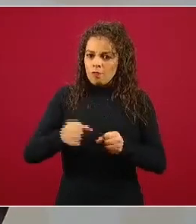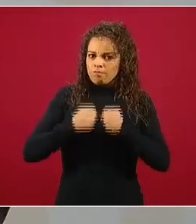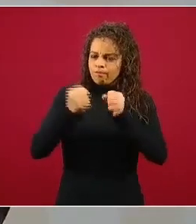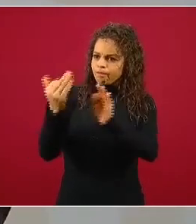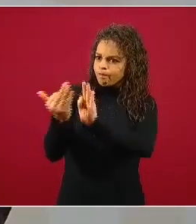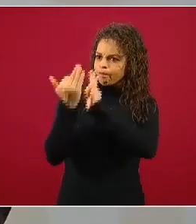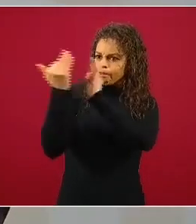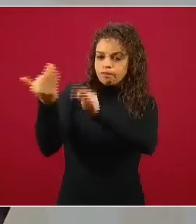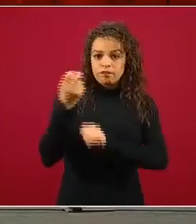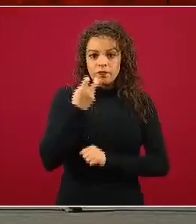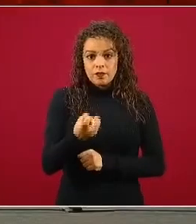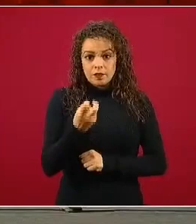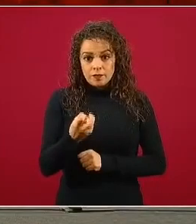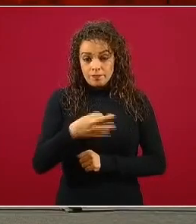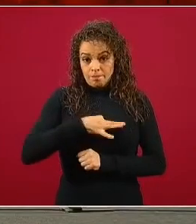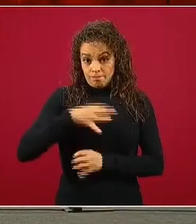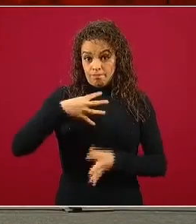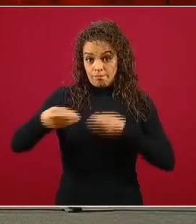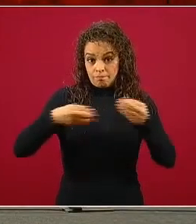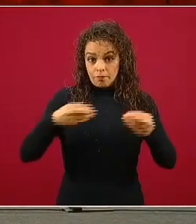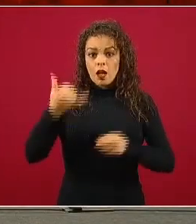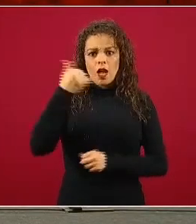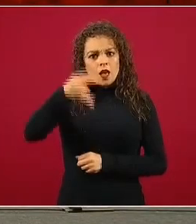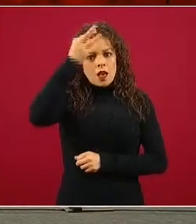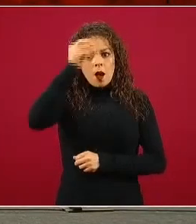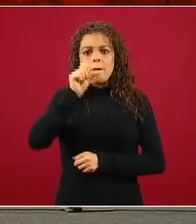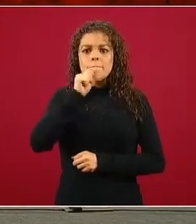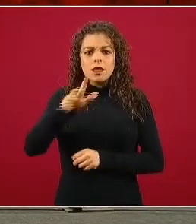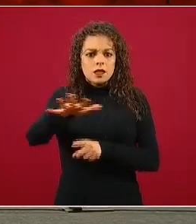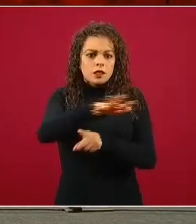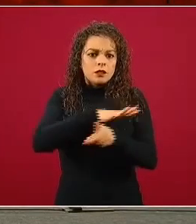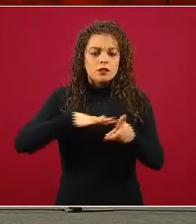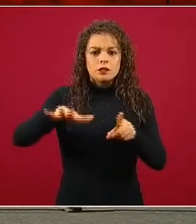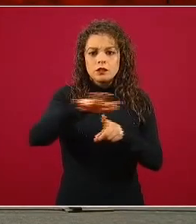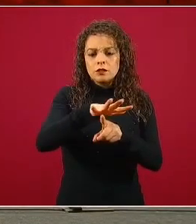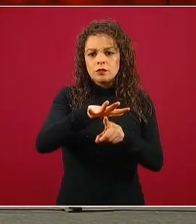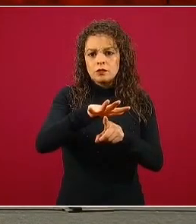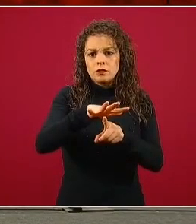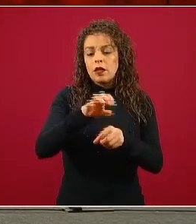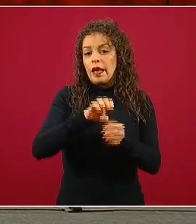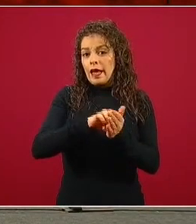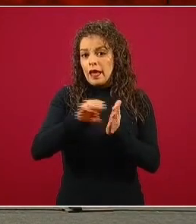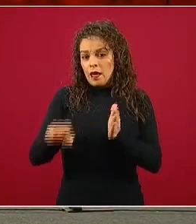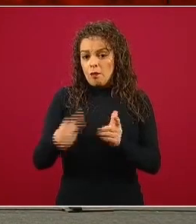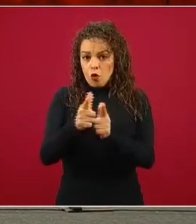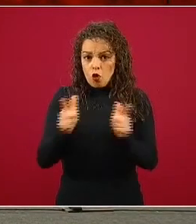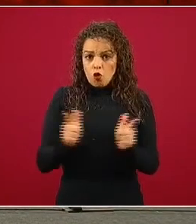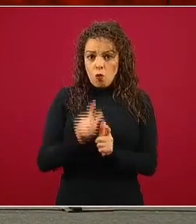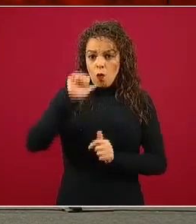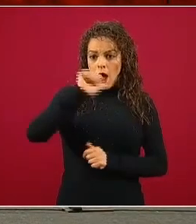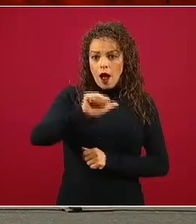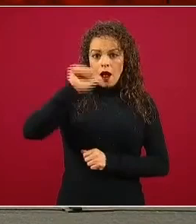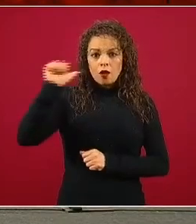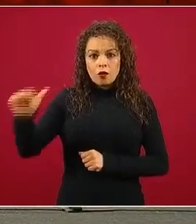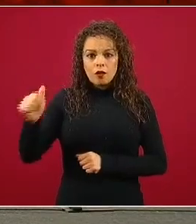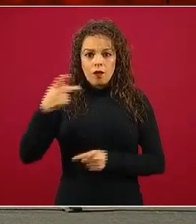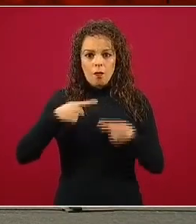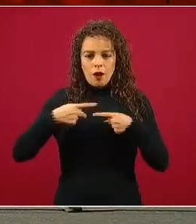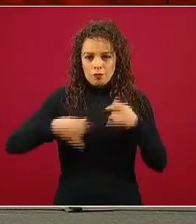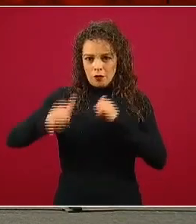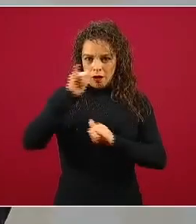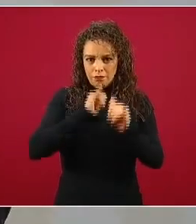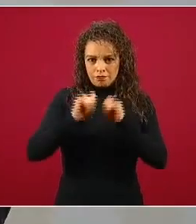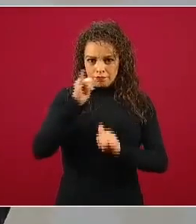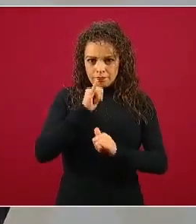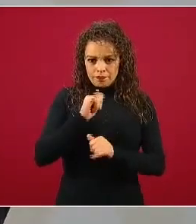hemos aprendido mucho de la sociedad civil, como por ejemplo los grupos de alcohólicos anónimos. Yo he encontrado un gran valor en este momento en la